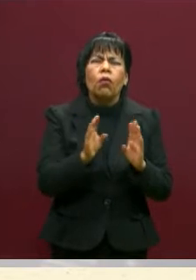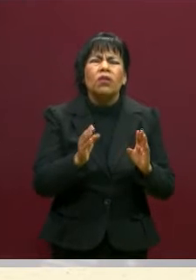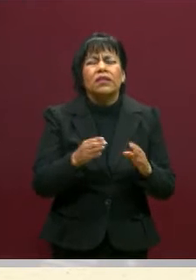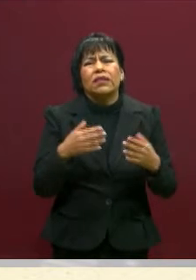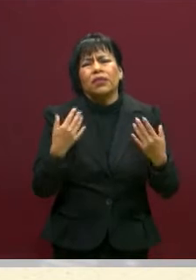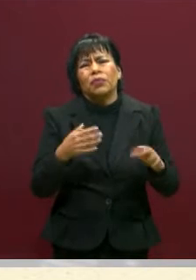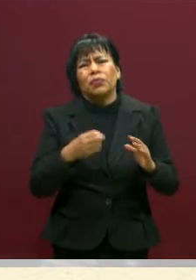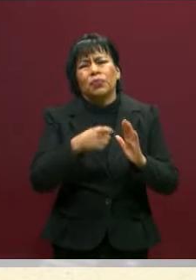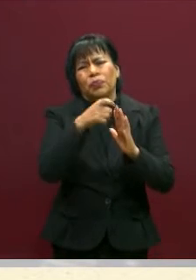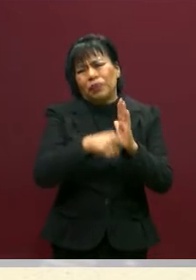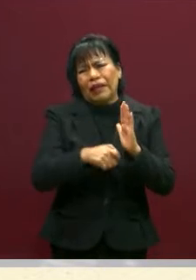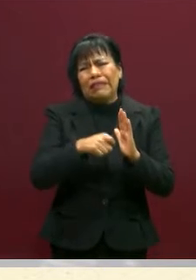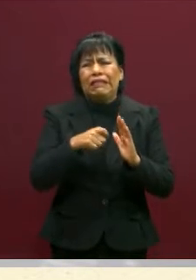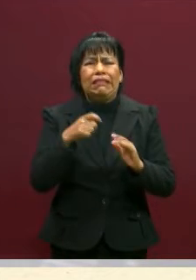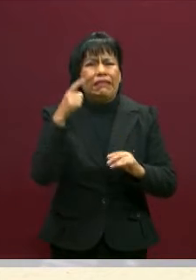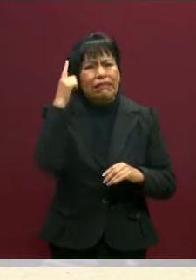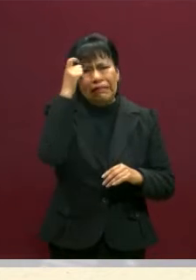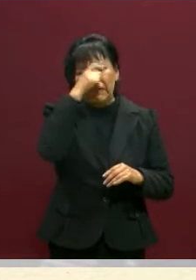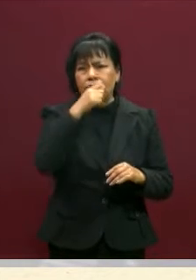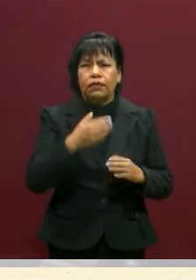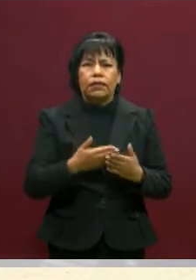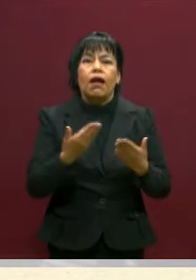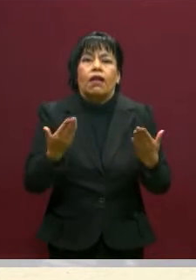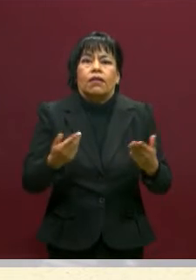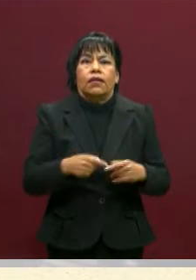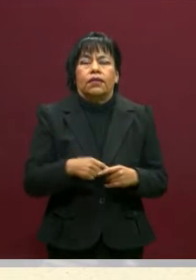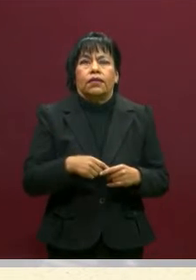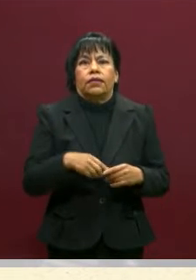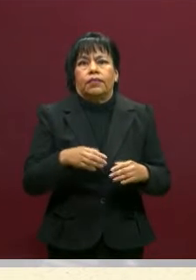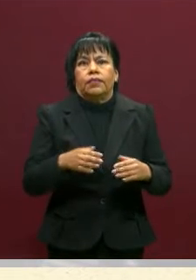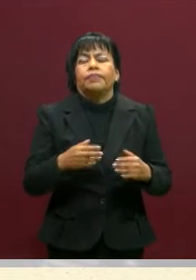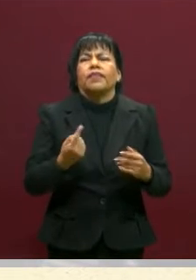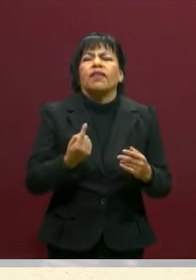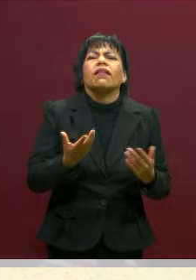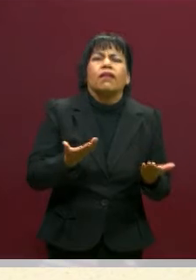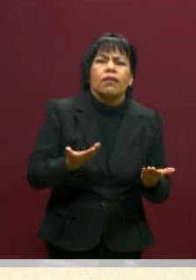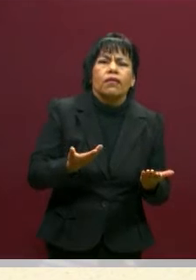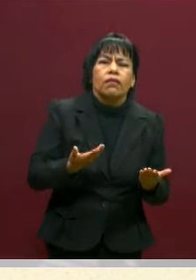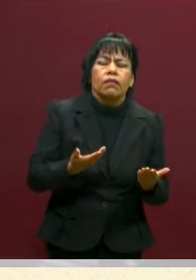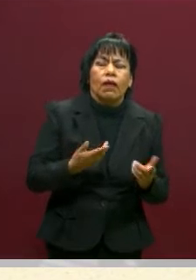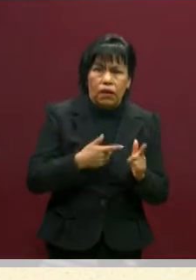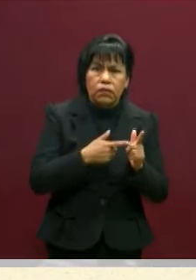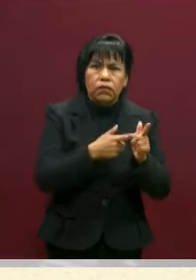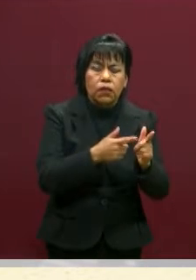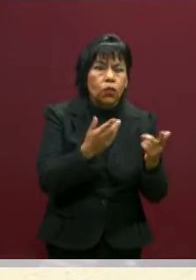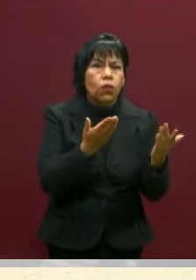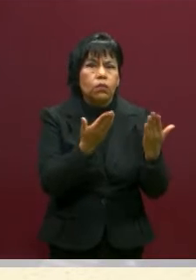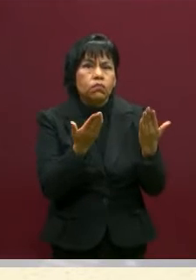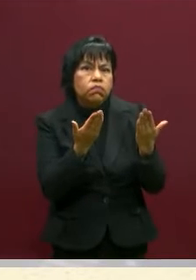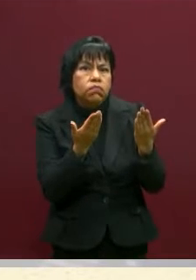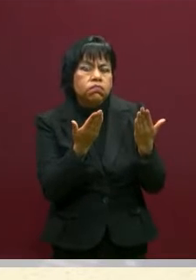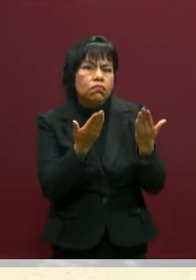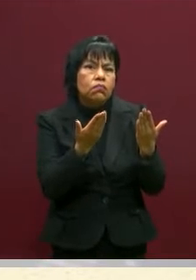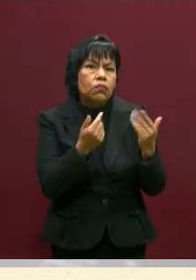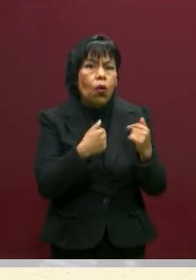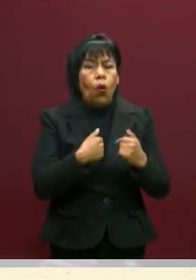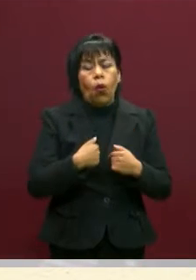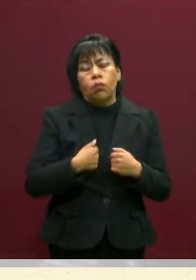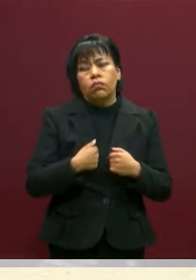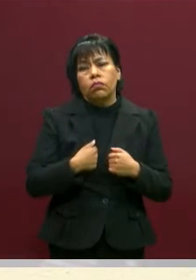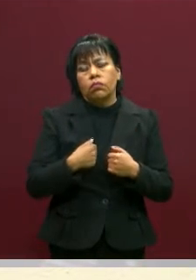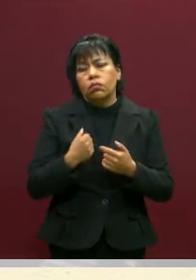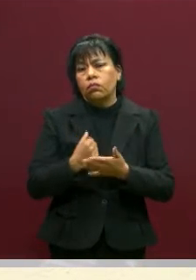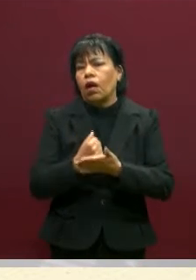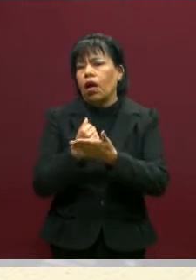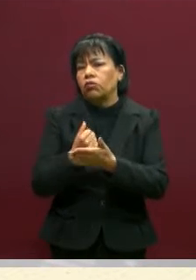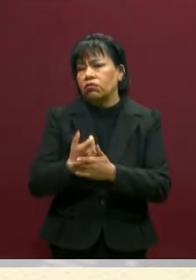la crisis económica que se está generando. Exactamente. Y que tienen que de repente decir, bueno, ¿qué hago? ¿Sigo con mis estudios o ayudo a mis papás